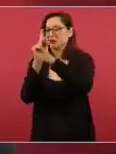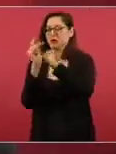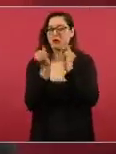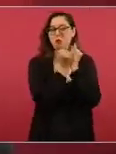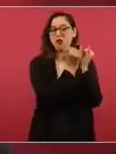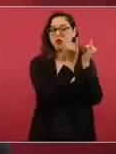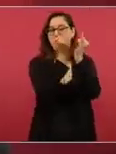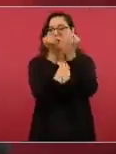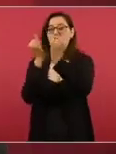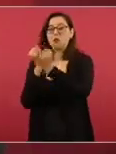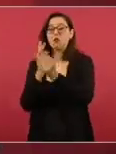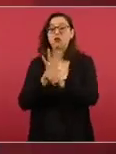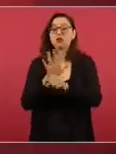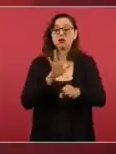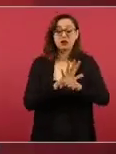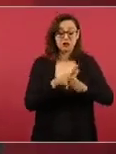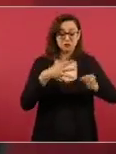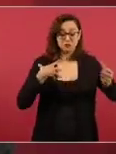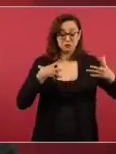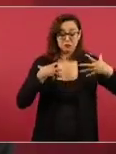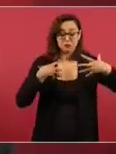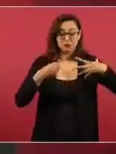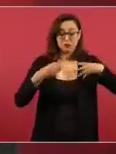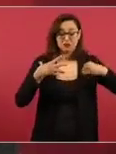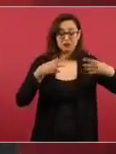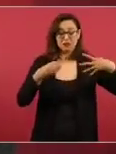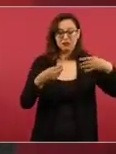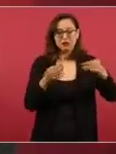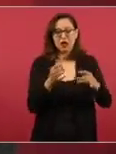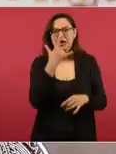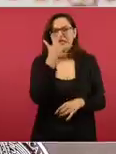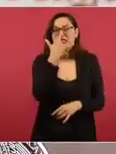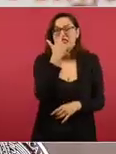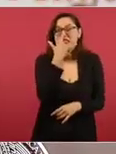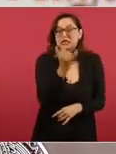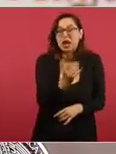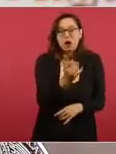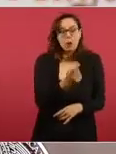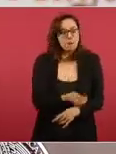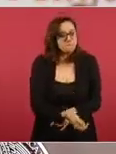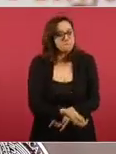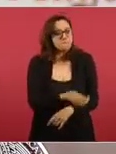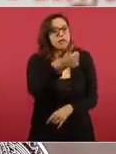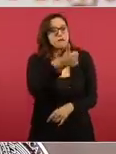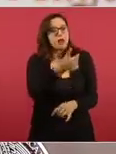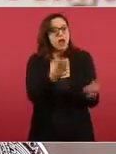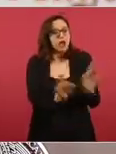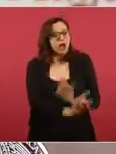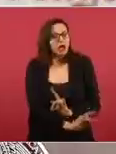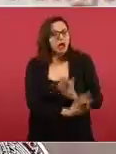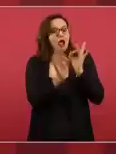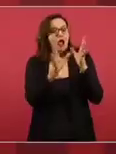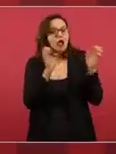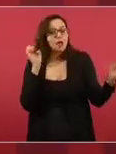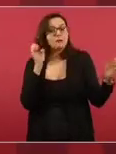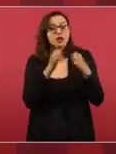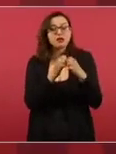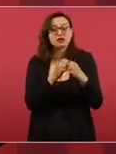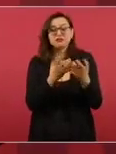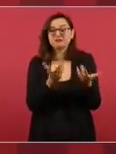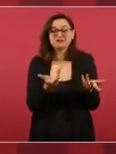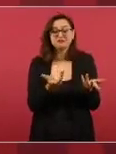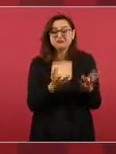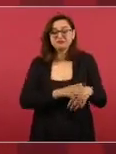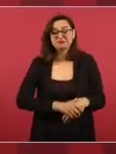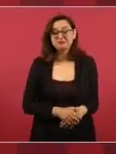es que la epidemia, el estado inusual, la situación emergente, ya podríamos considerar que ya no